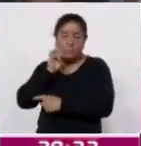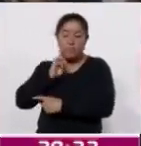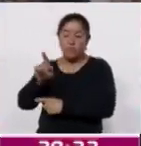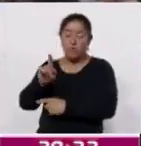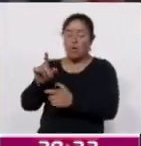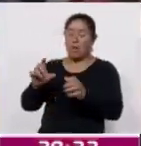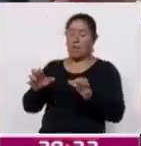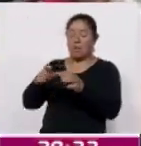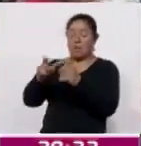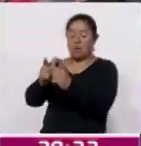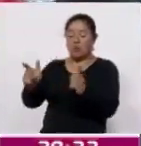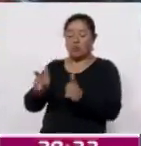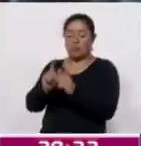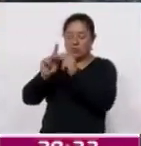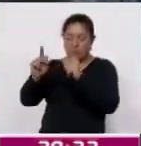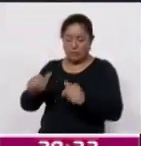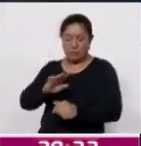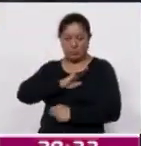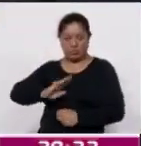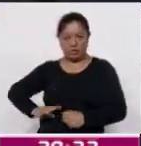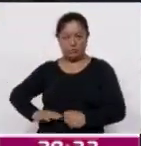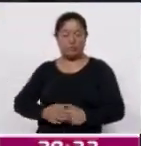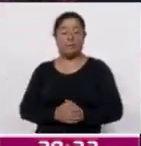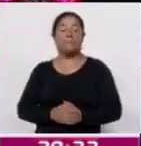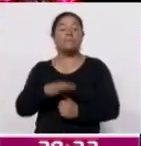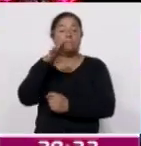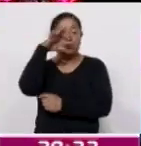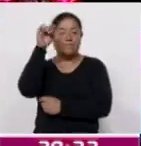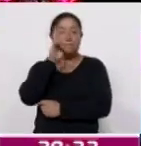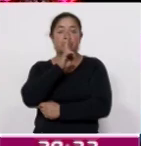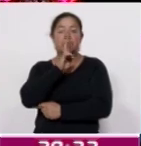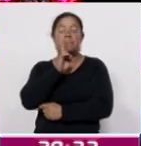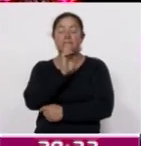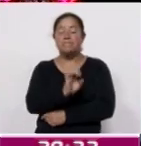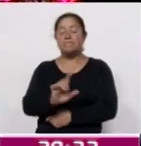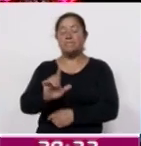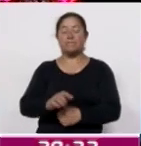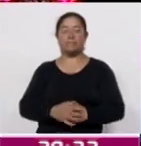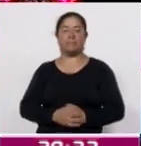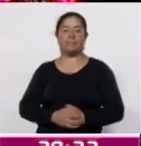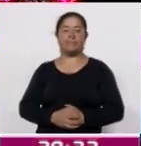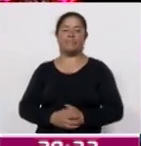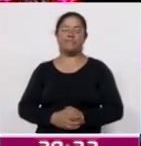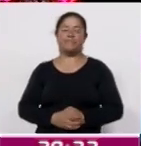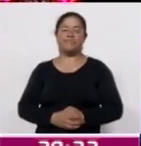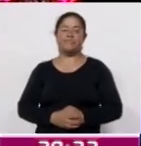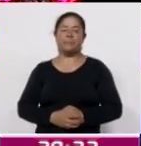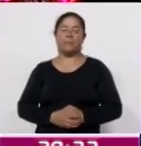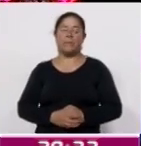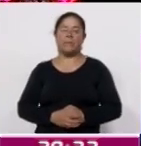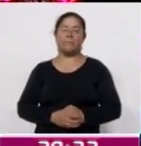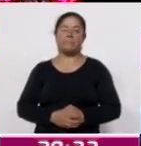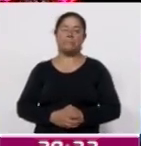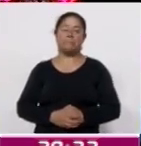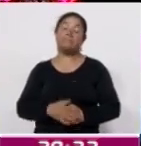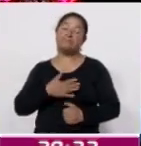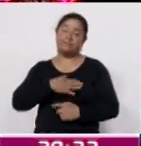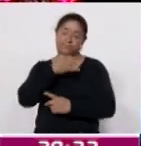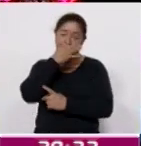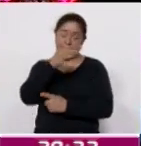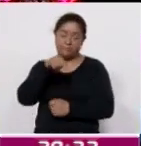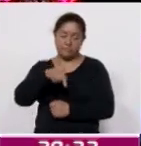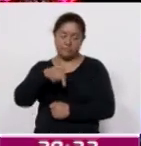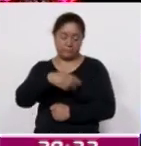Paz del Municipio. Para Coracid Noticias, Edith López. Y bien, le comento que aquí en la capital